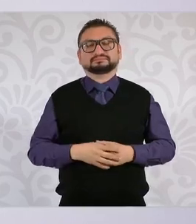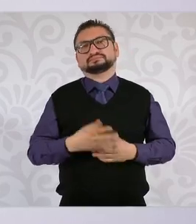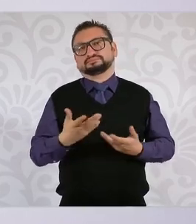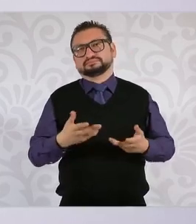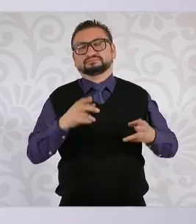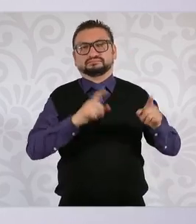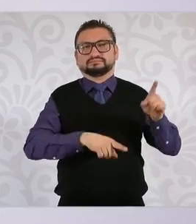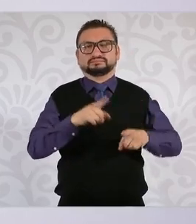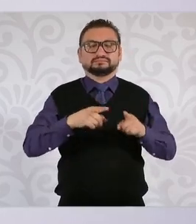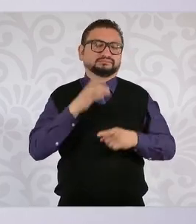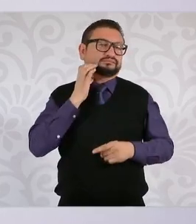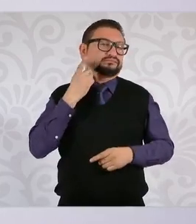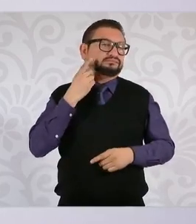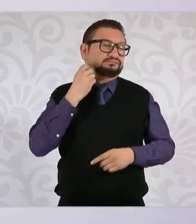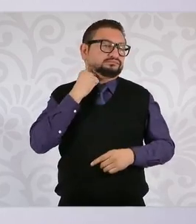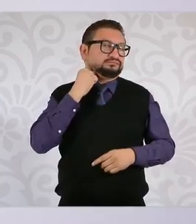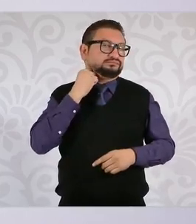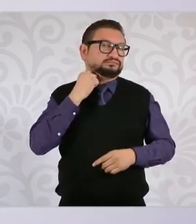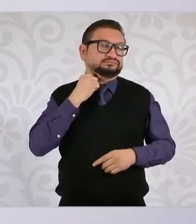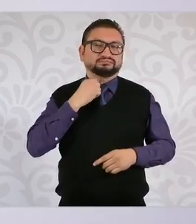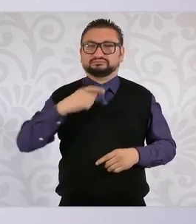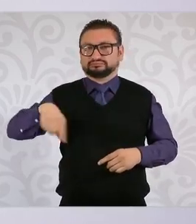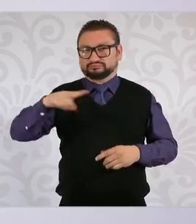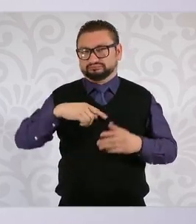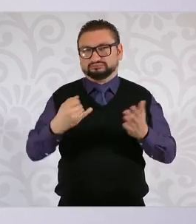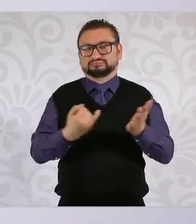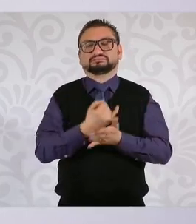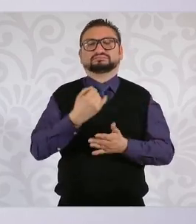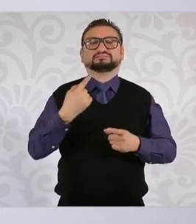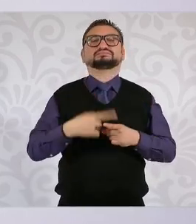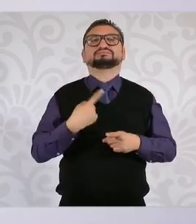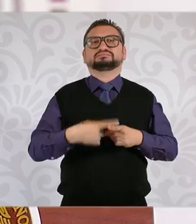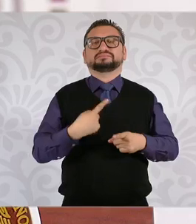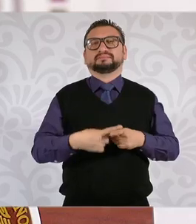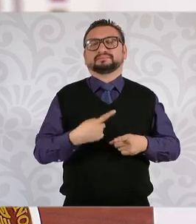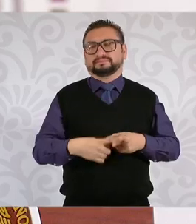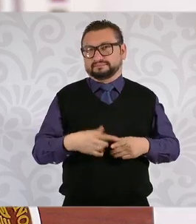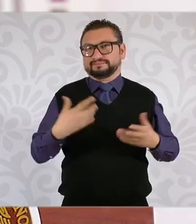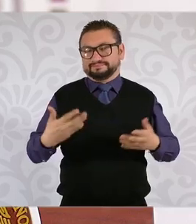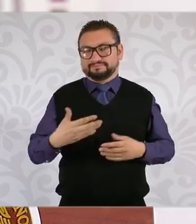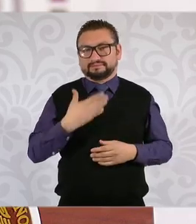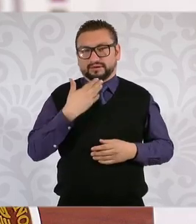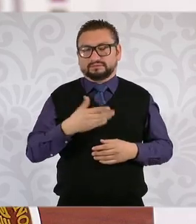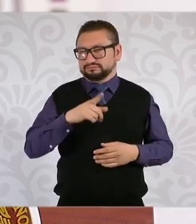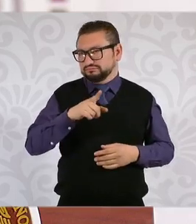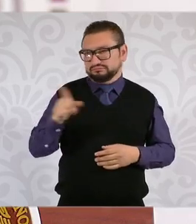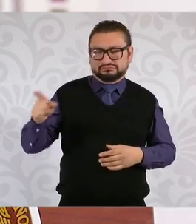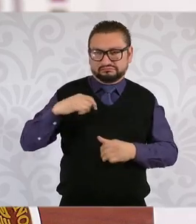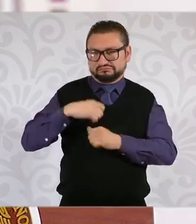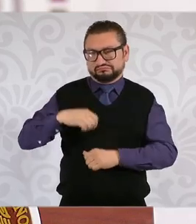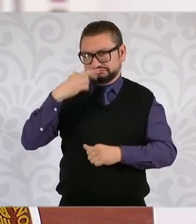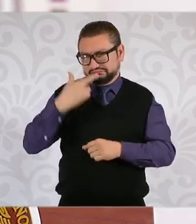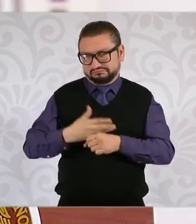también del Senado. Quien decida el Senado es una atribución de ellos